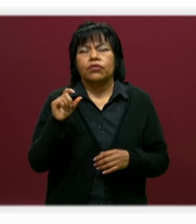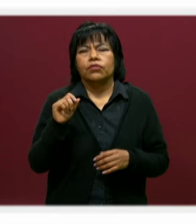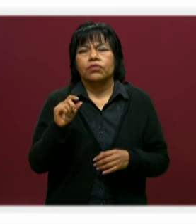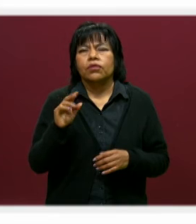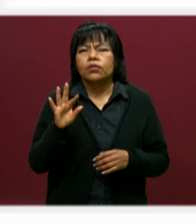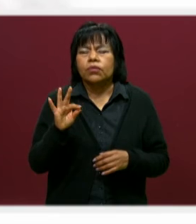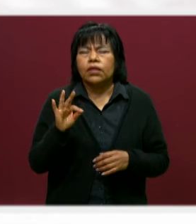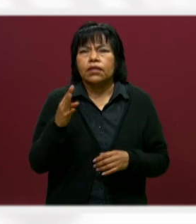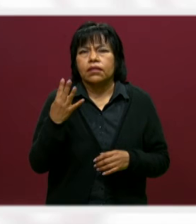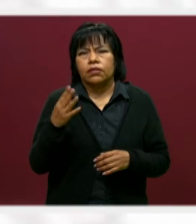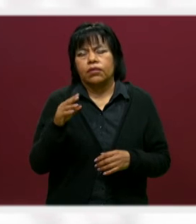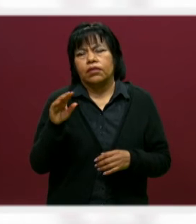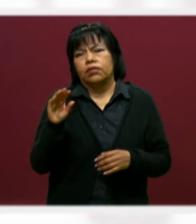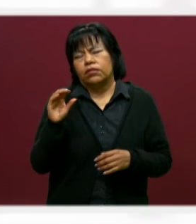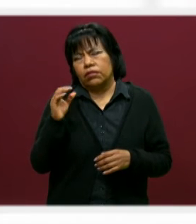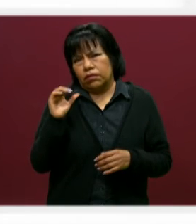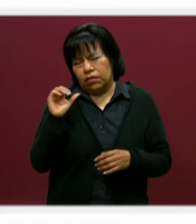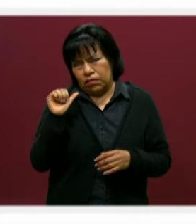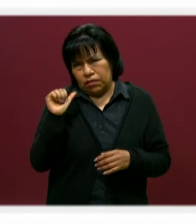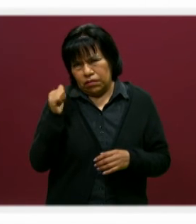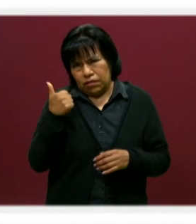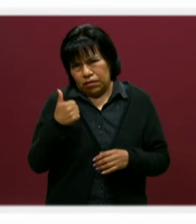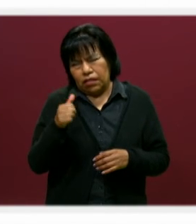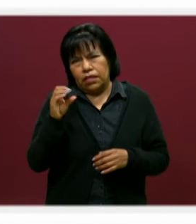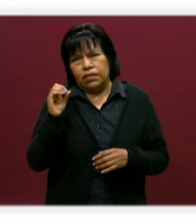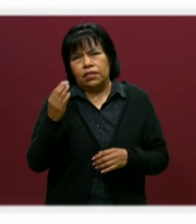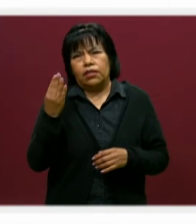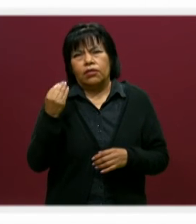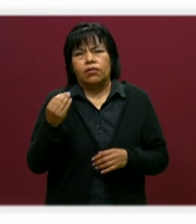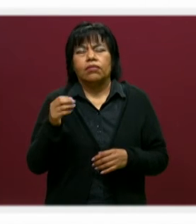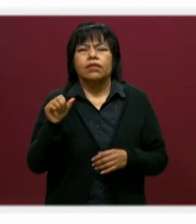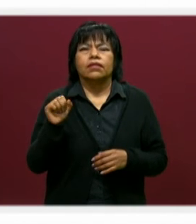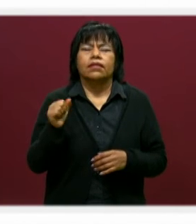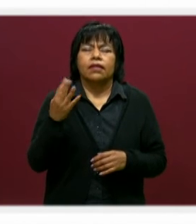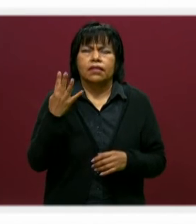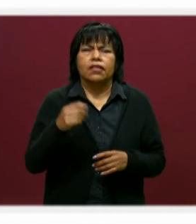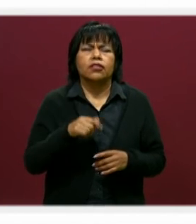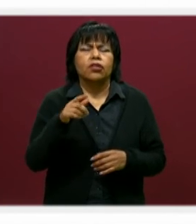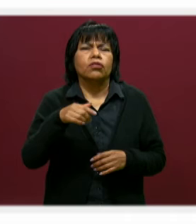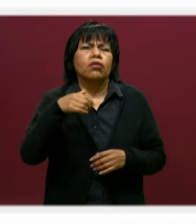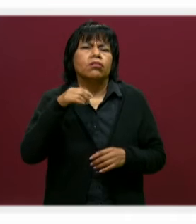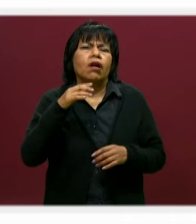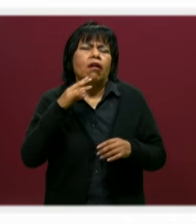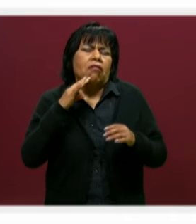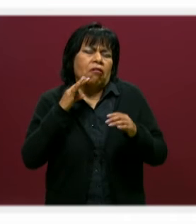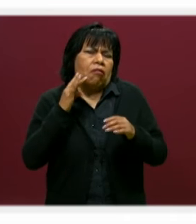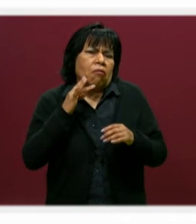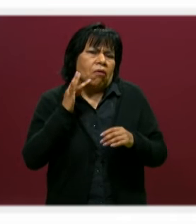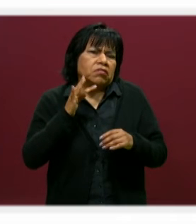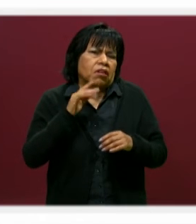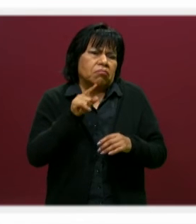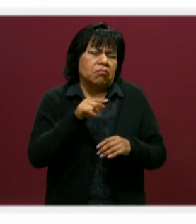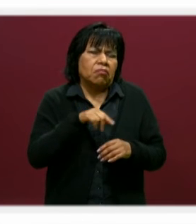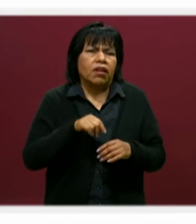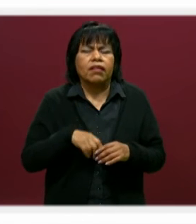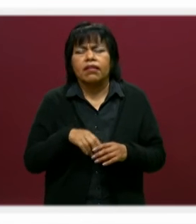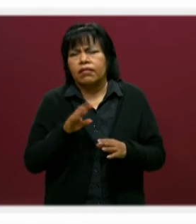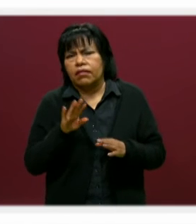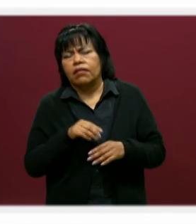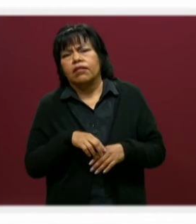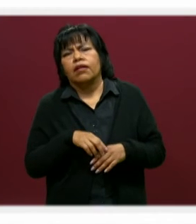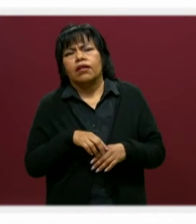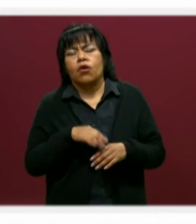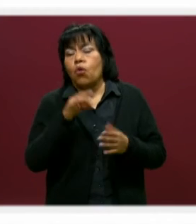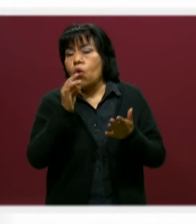-446-0465. Y un teléfono de WhatsApp, que nos pueden enviar mensajes por WhatsApp,